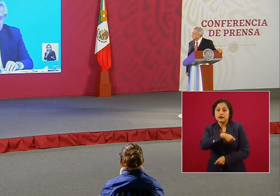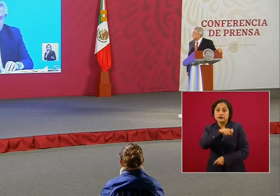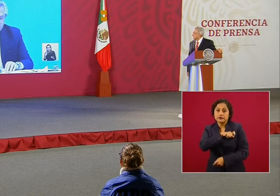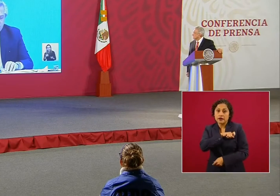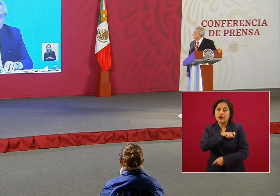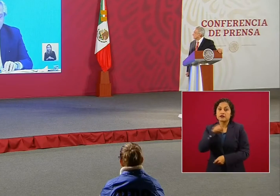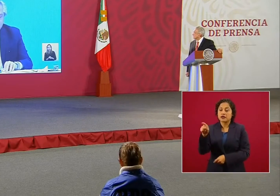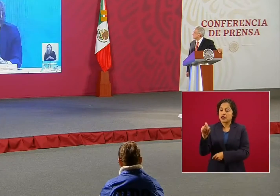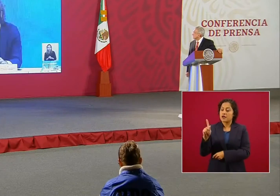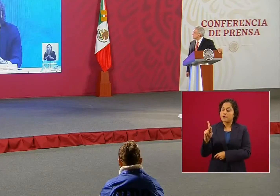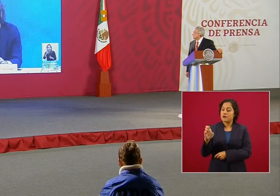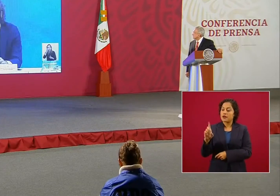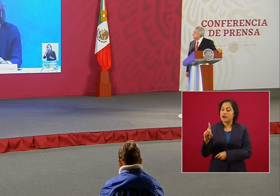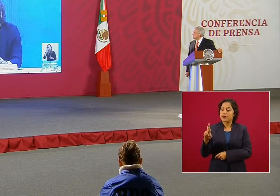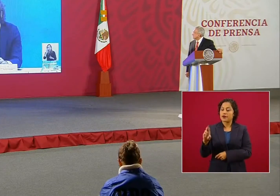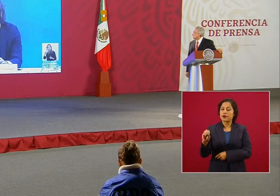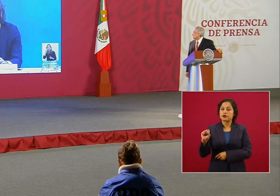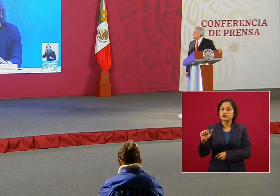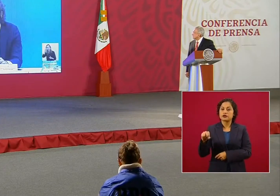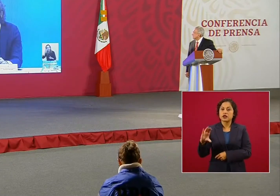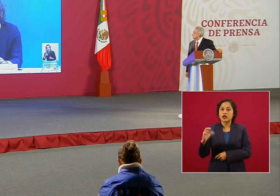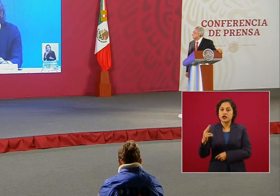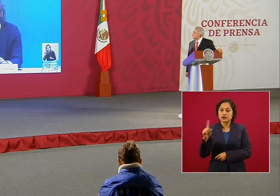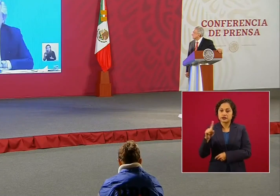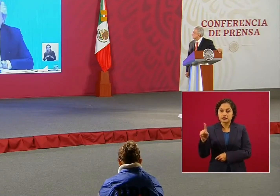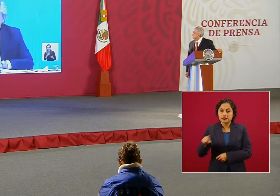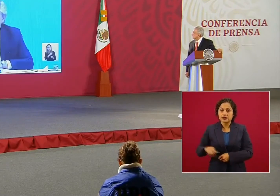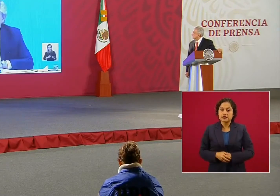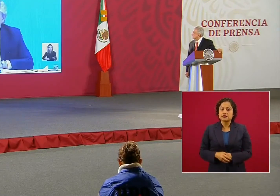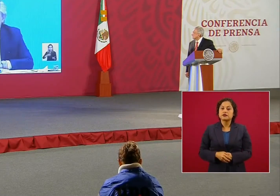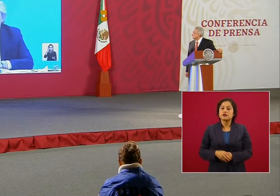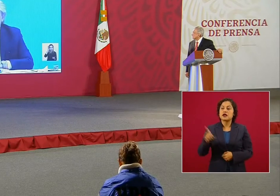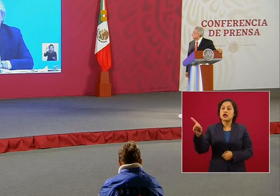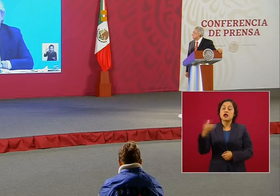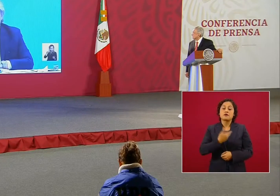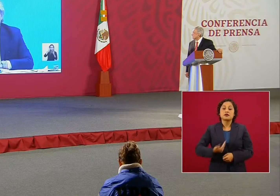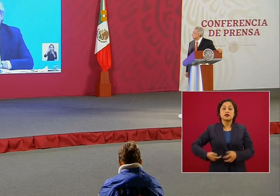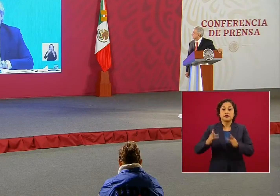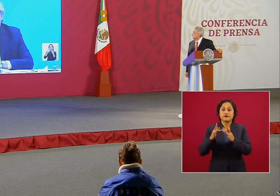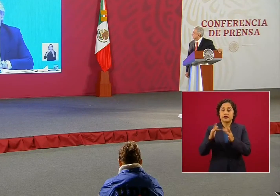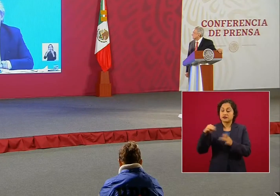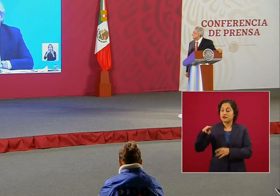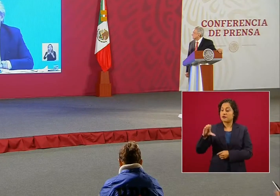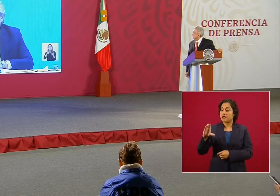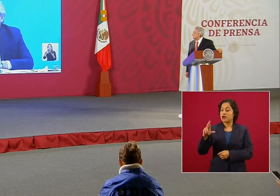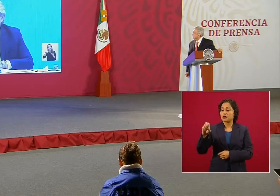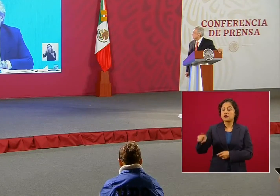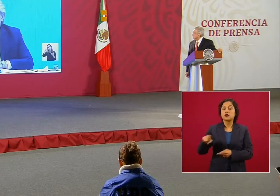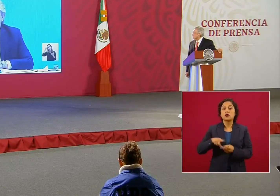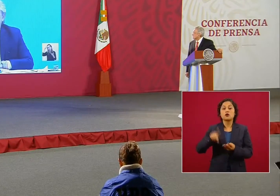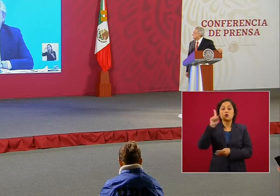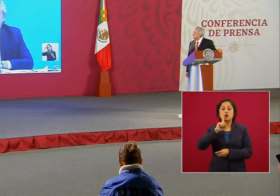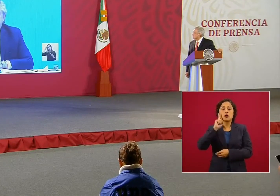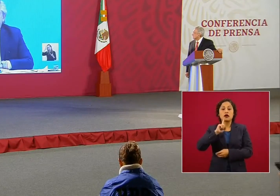Pedro Sánchez, al presidente de Francia, Macron, a la canciller Merkel,